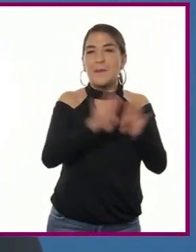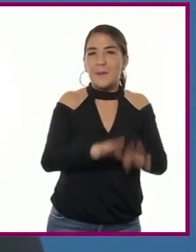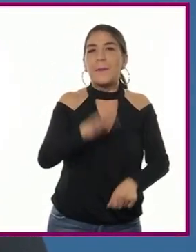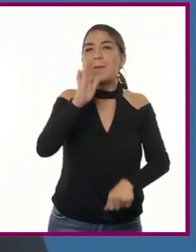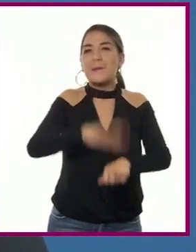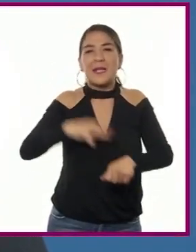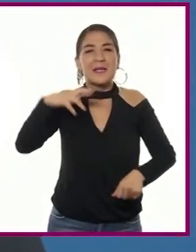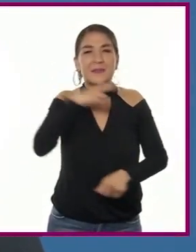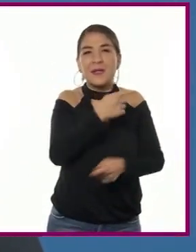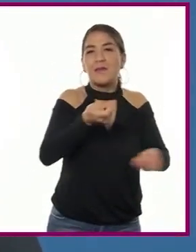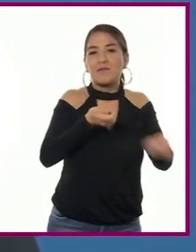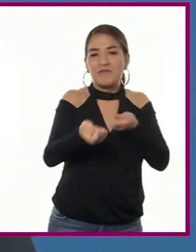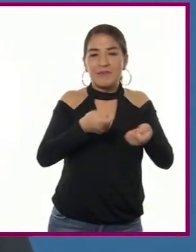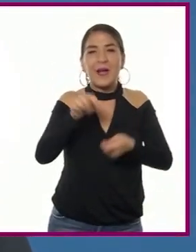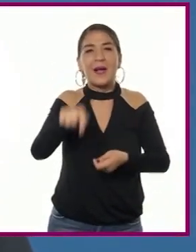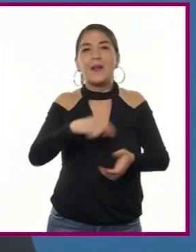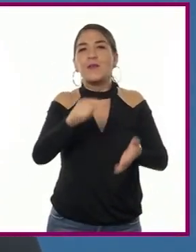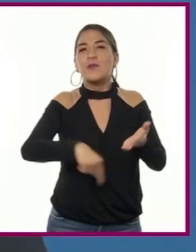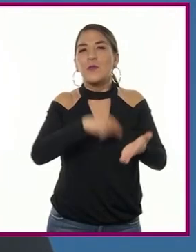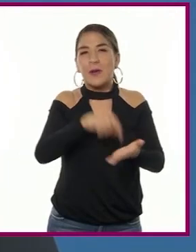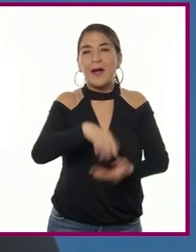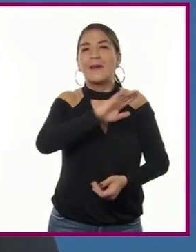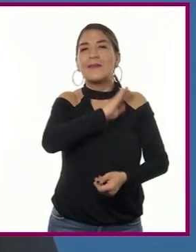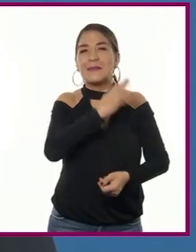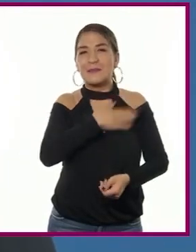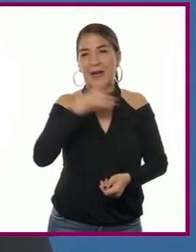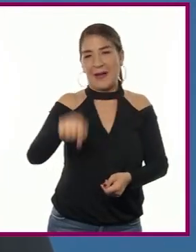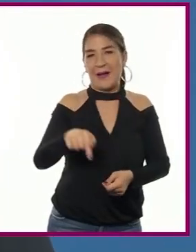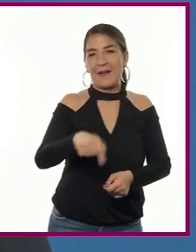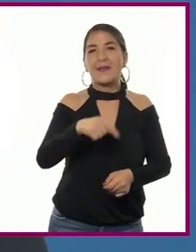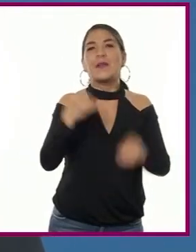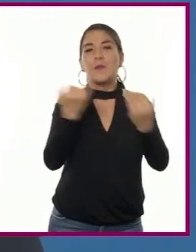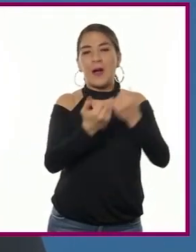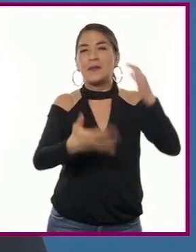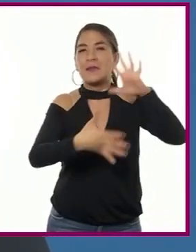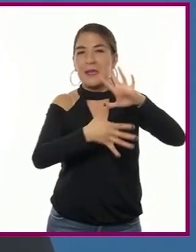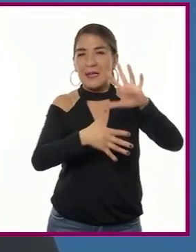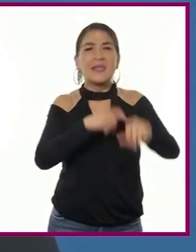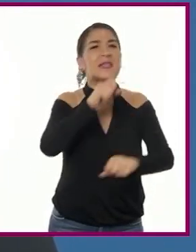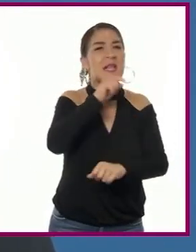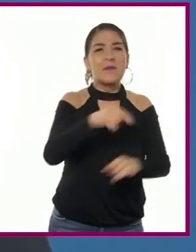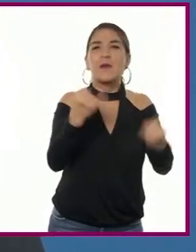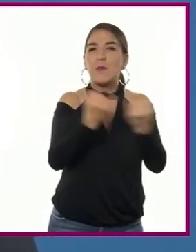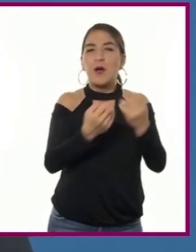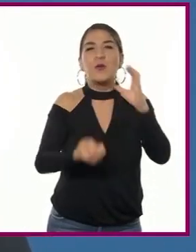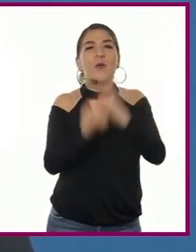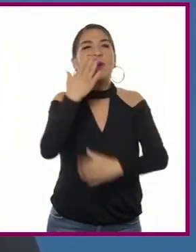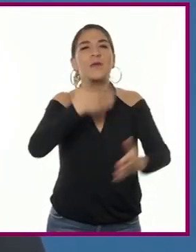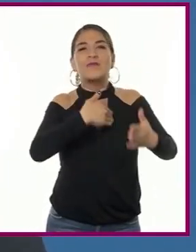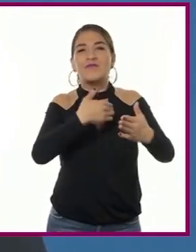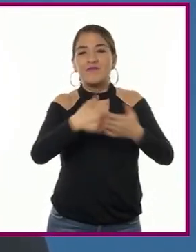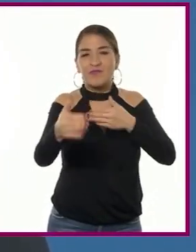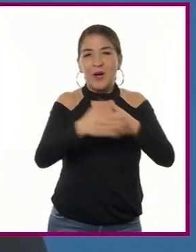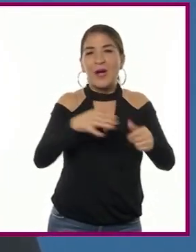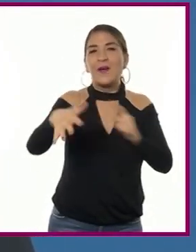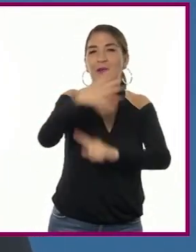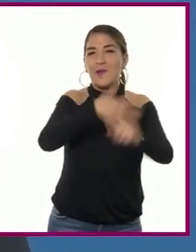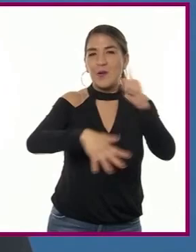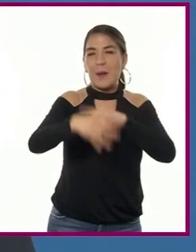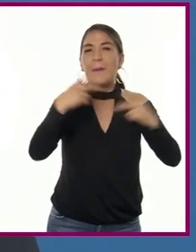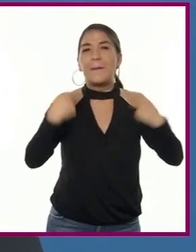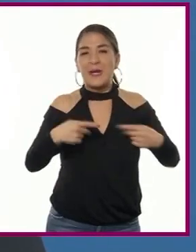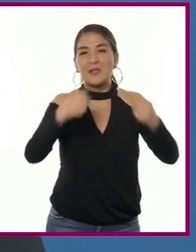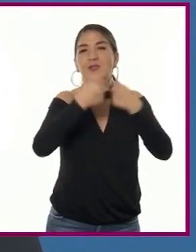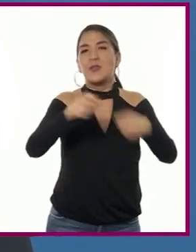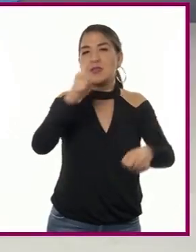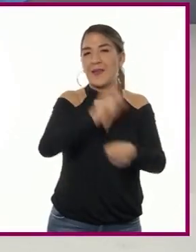eficiente el control real sobre los dominios españoles en América y al mismo tiempo modernizar varios ámbitos de la sociedad, como